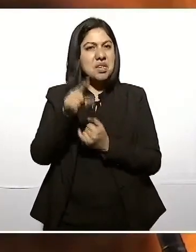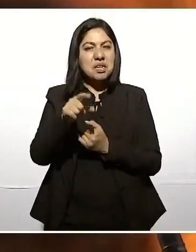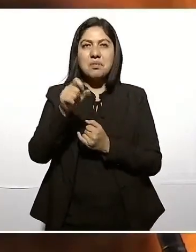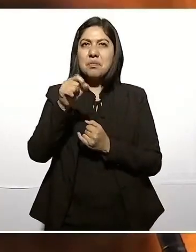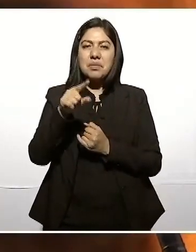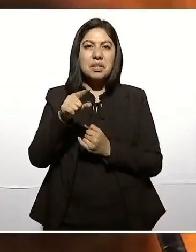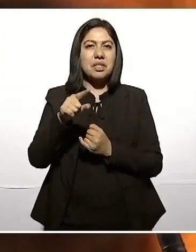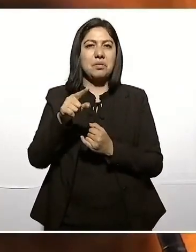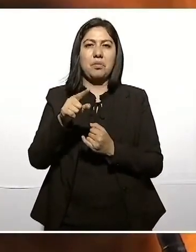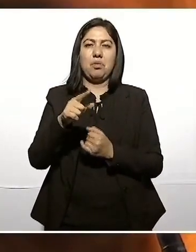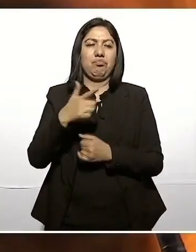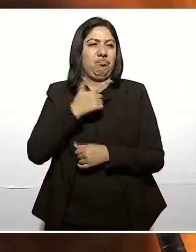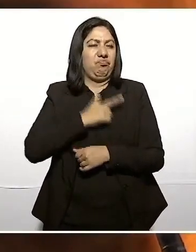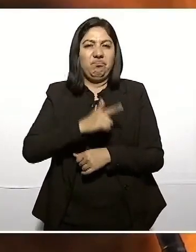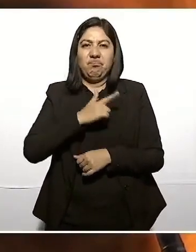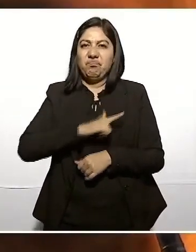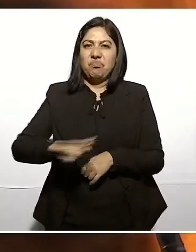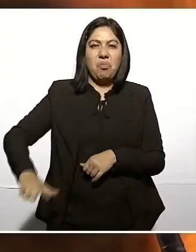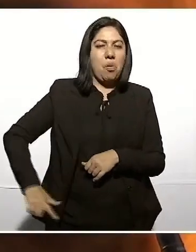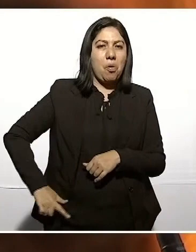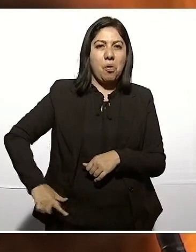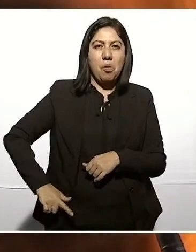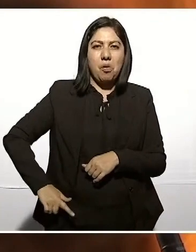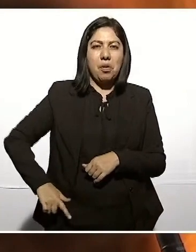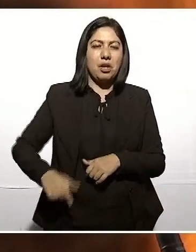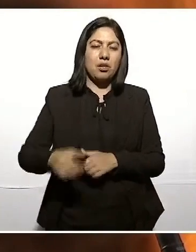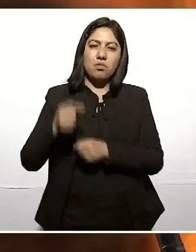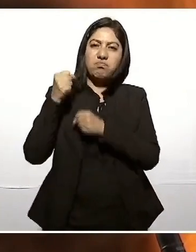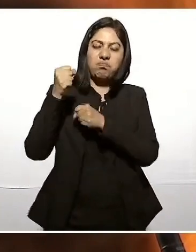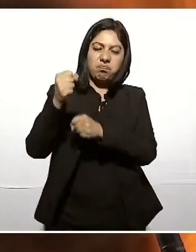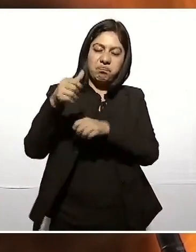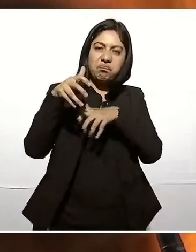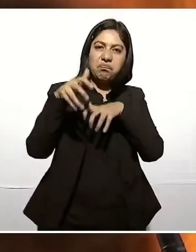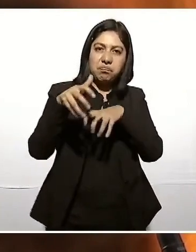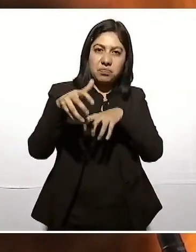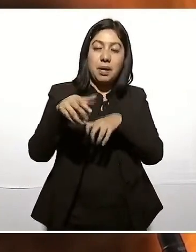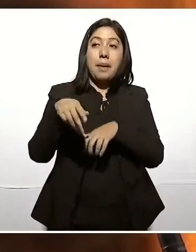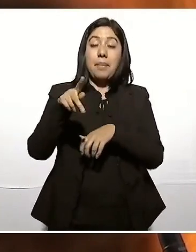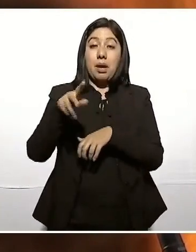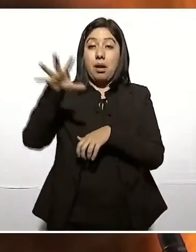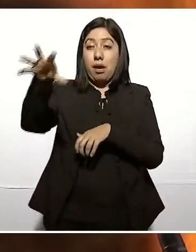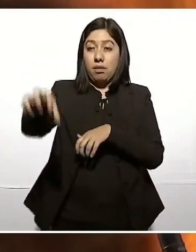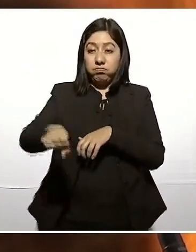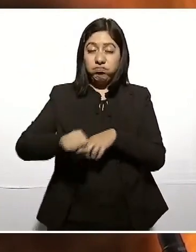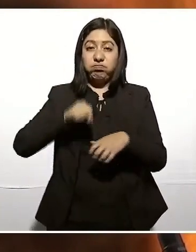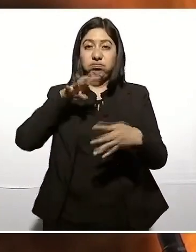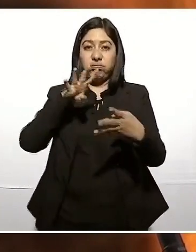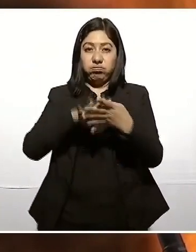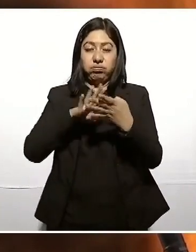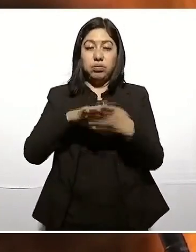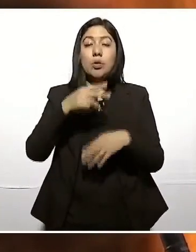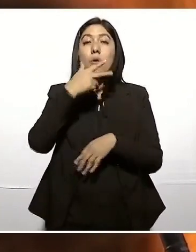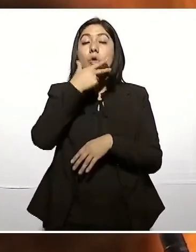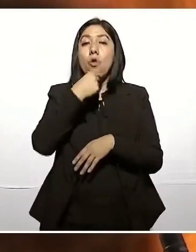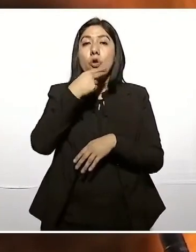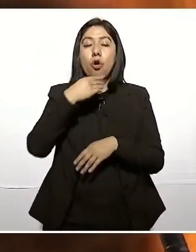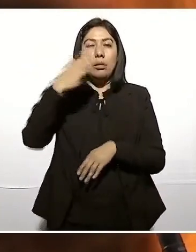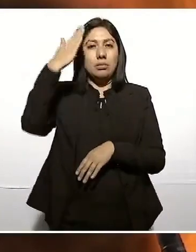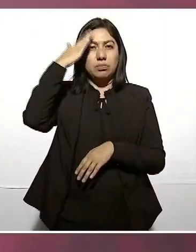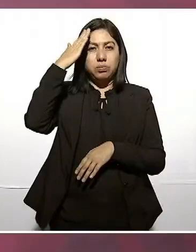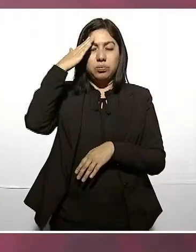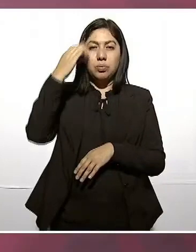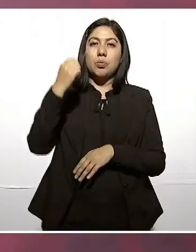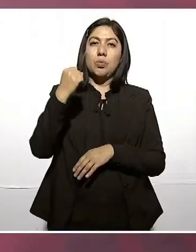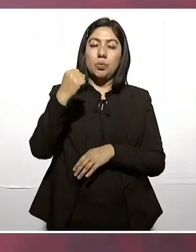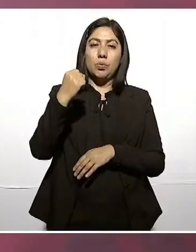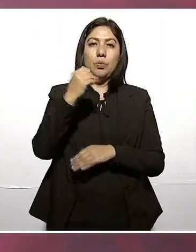y detienen a un dirigente de esos